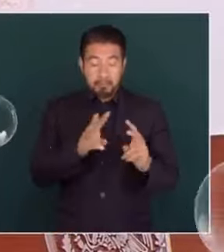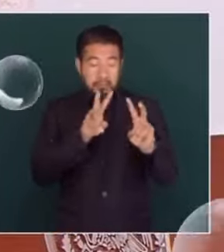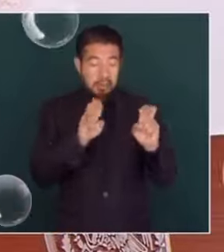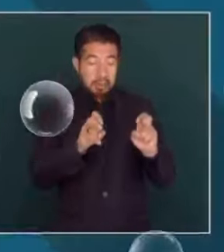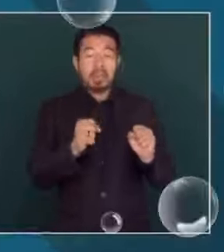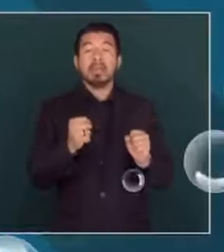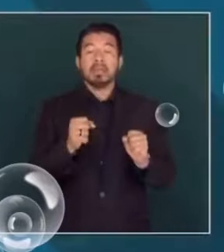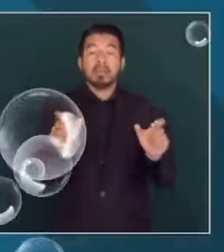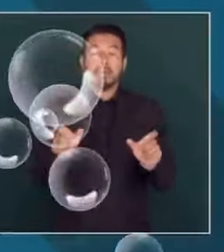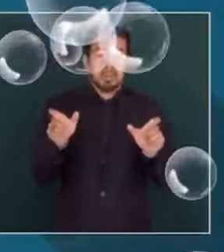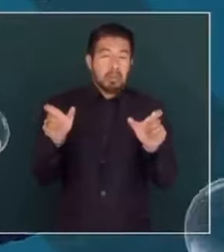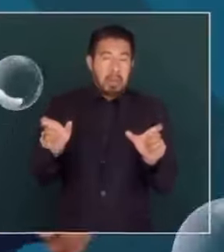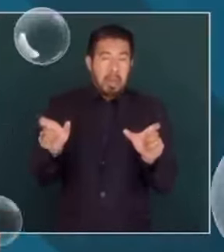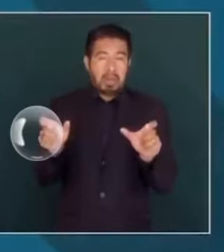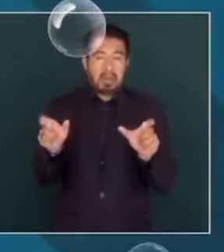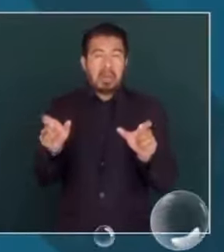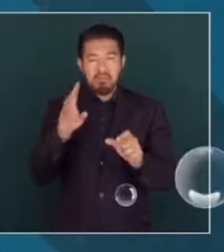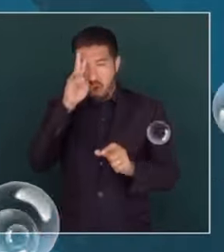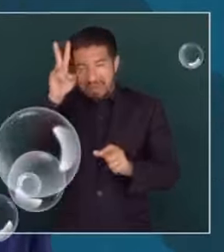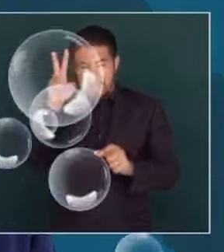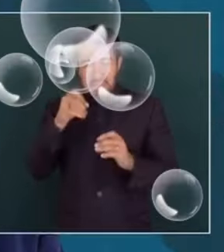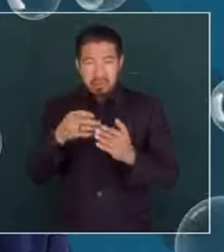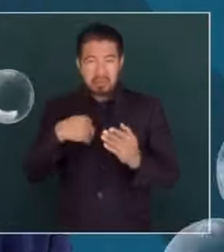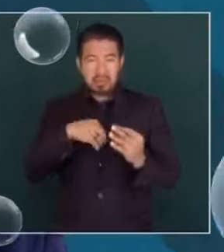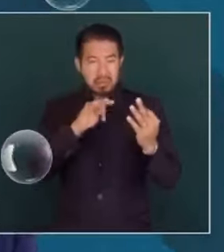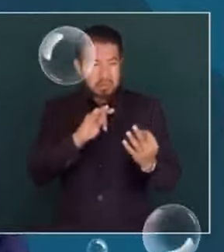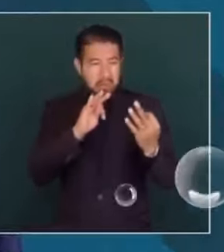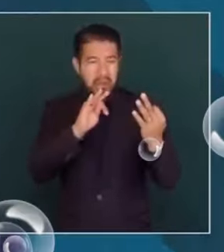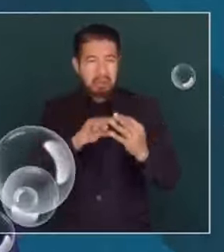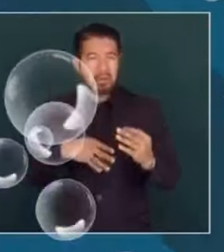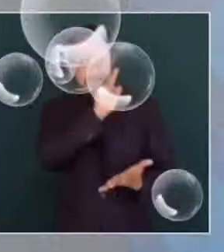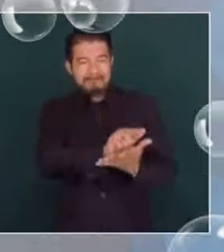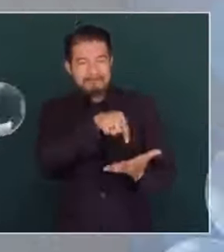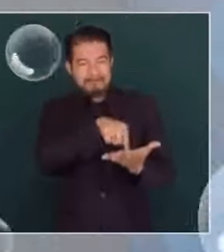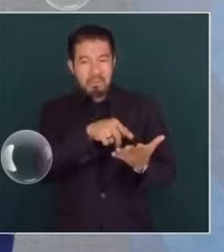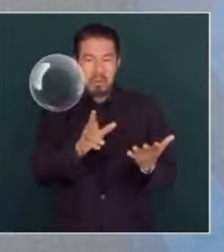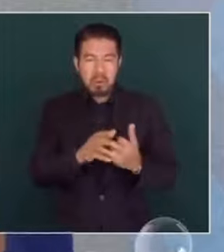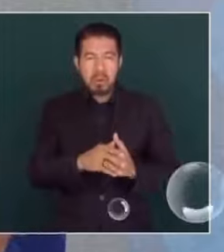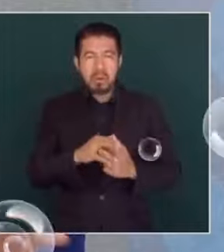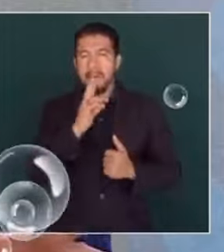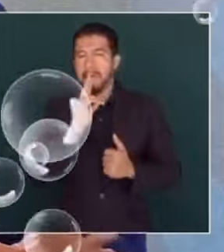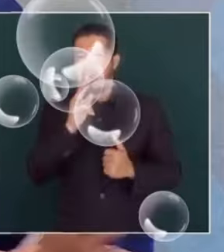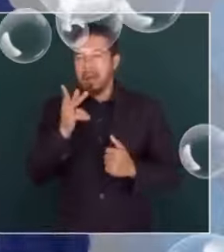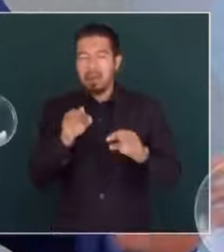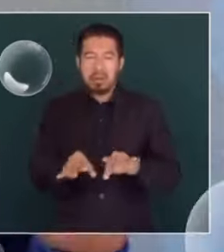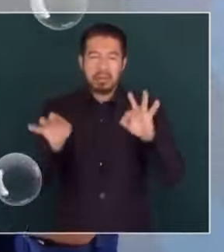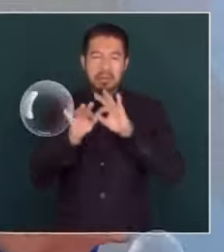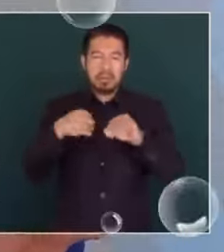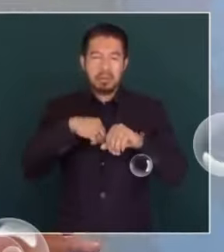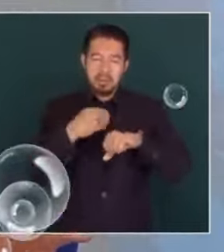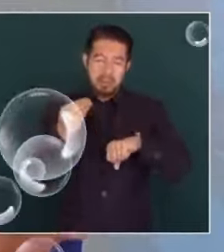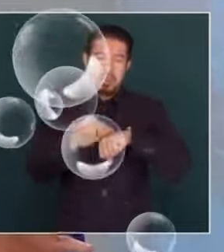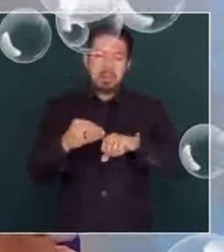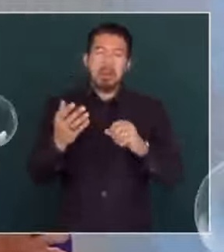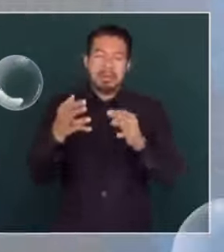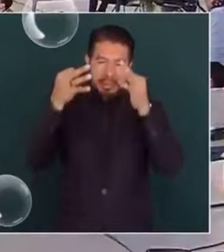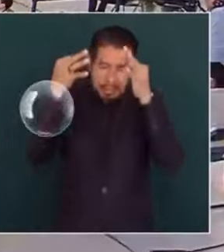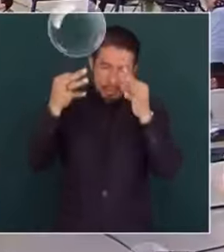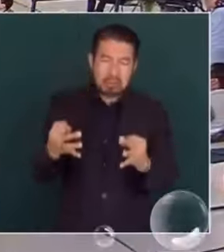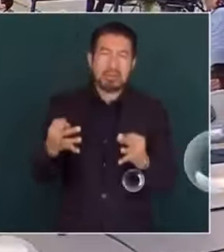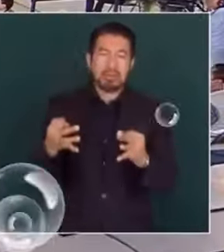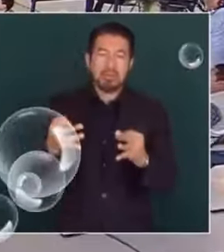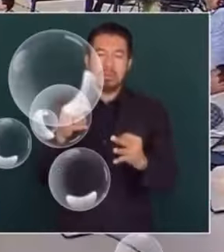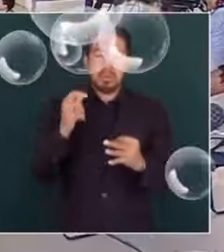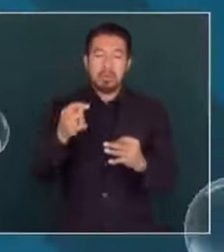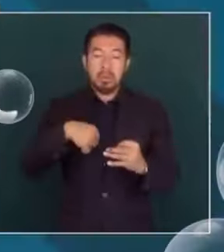no solo se pueden enfrentar con medidas coercitivas, Lo más importante, lo más eficaz, lo más